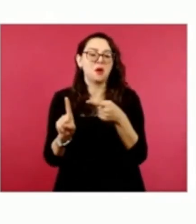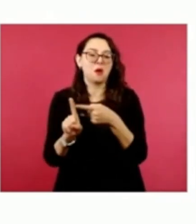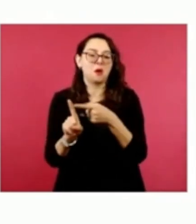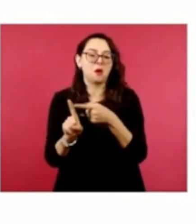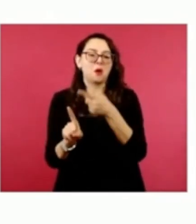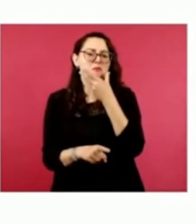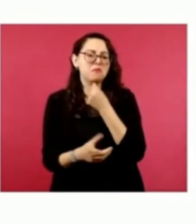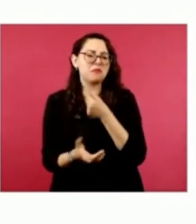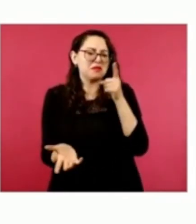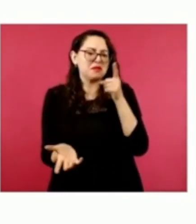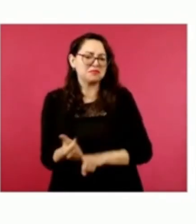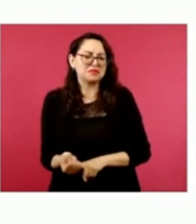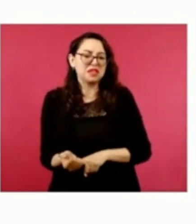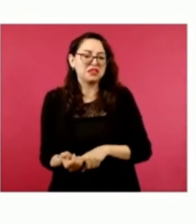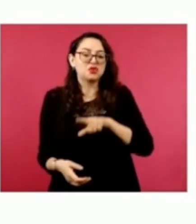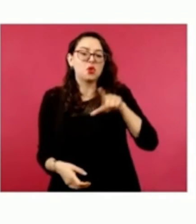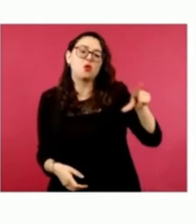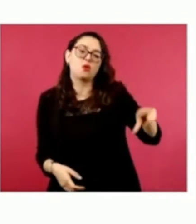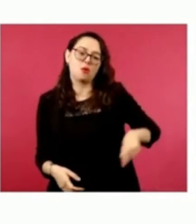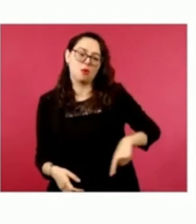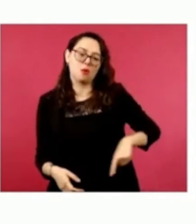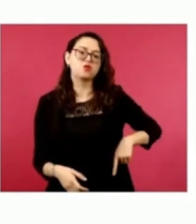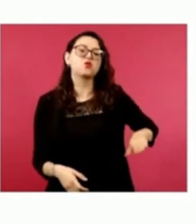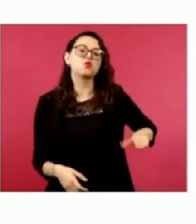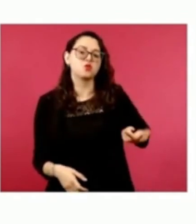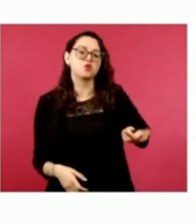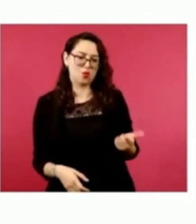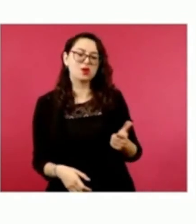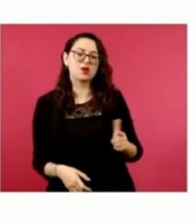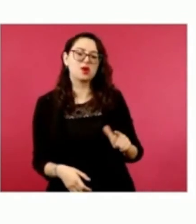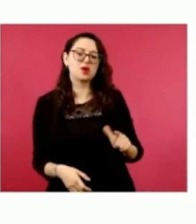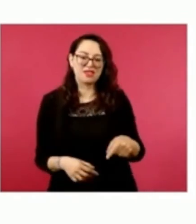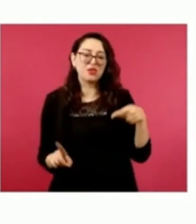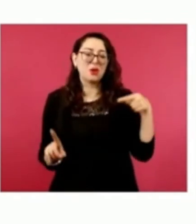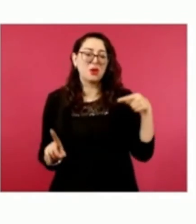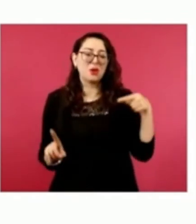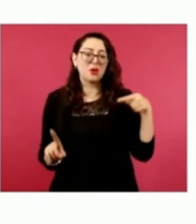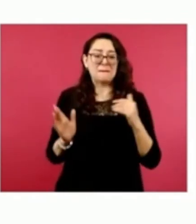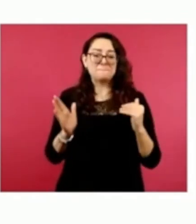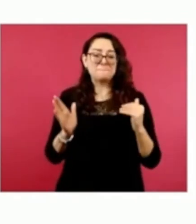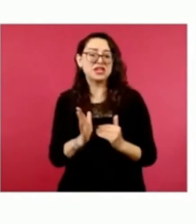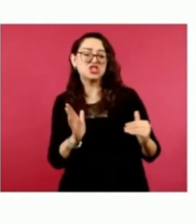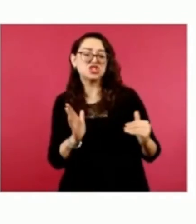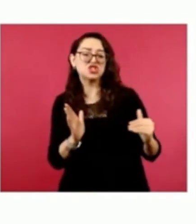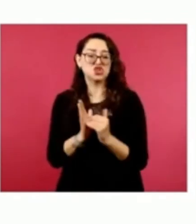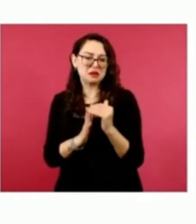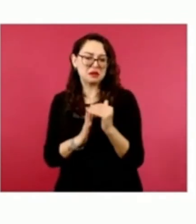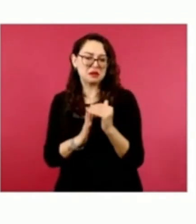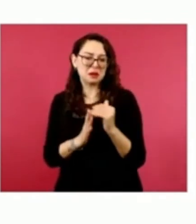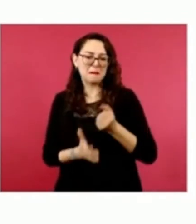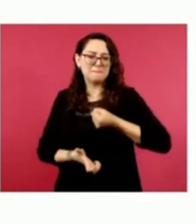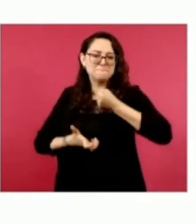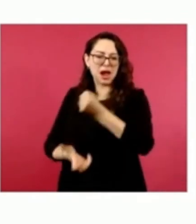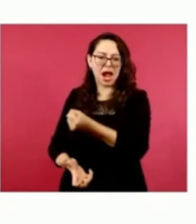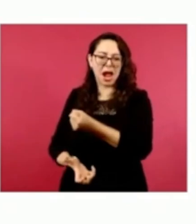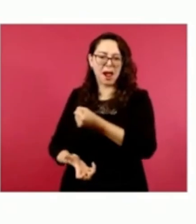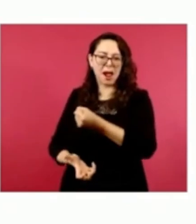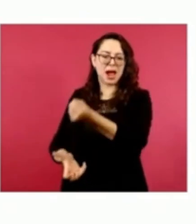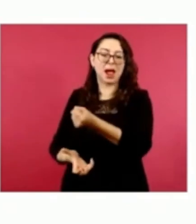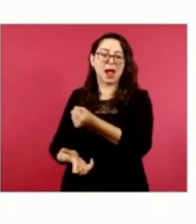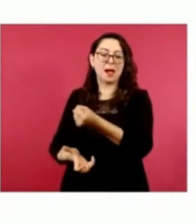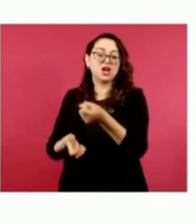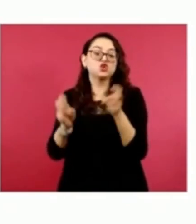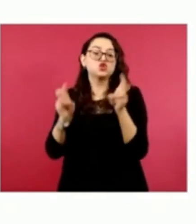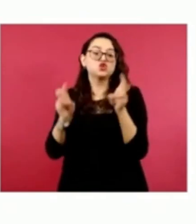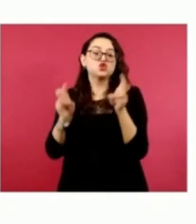contratista. Un contratista del gobierno del estado de Guanajuato. Un contratista que ha recibido millones y millones de pesos por supuesta